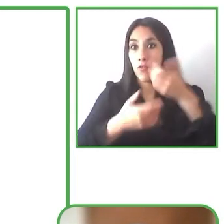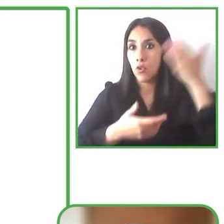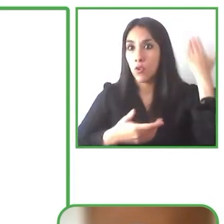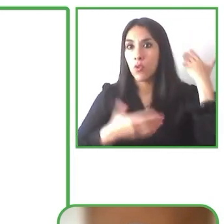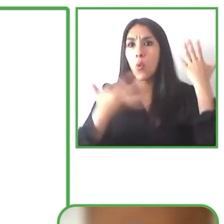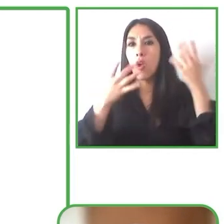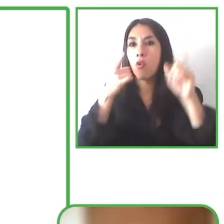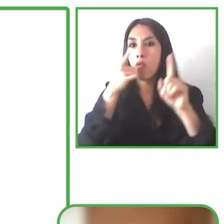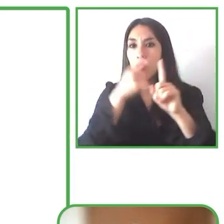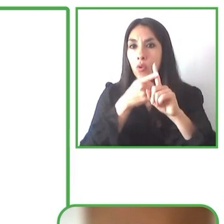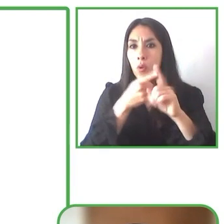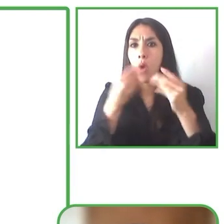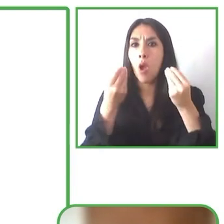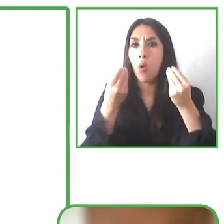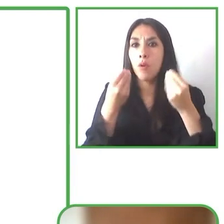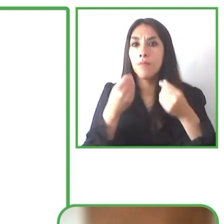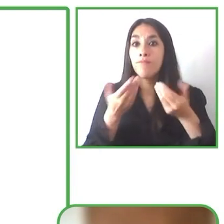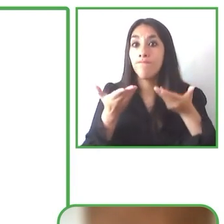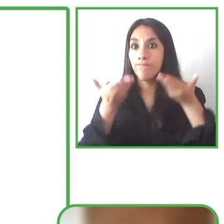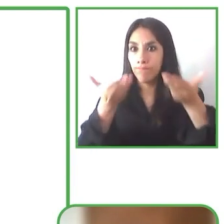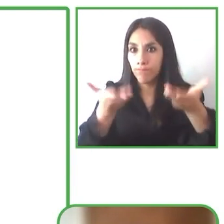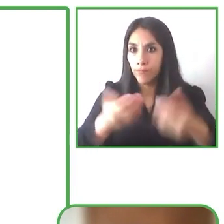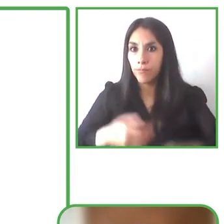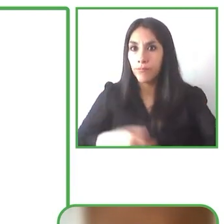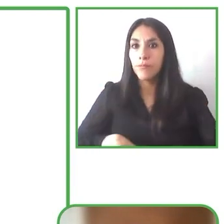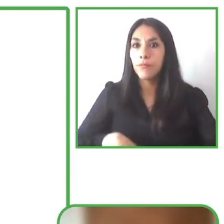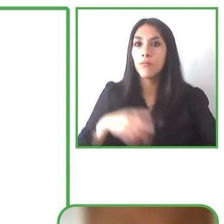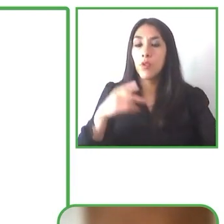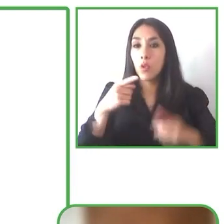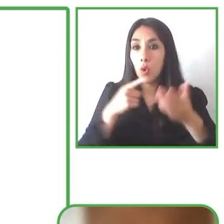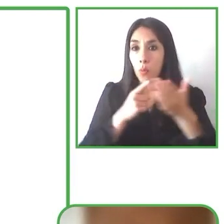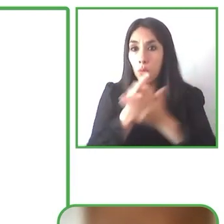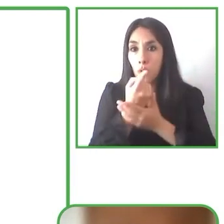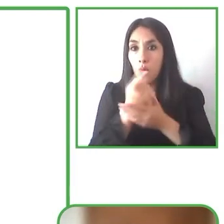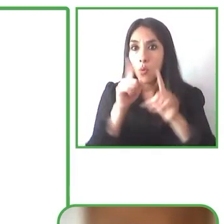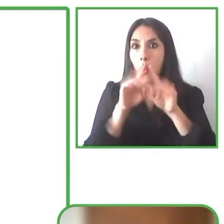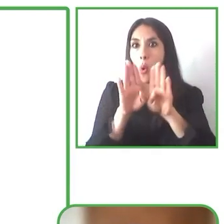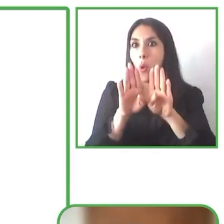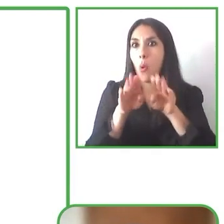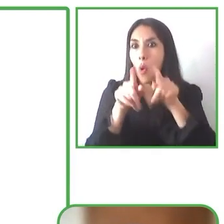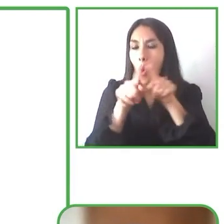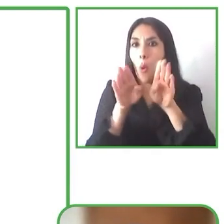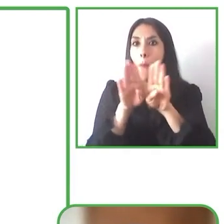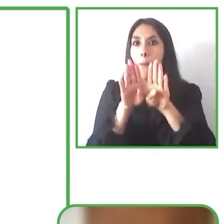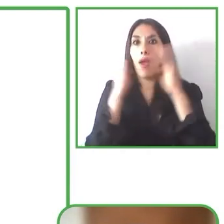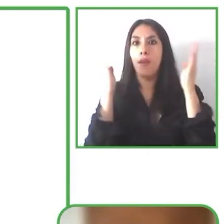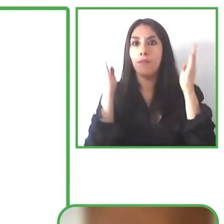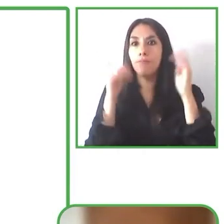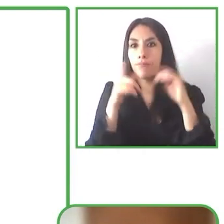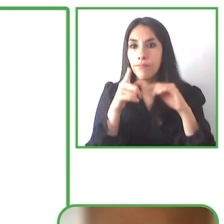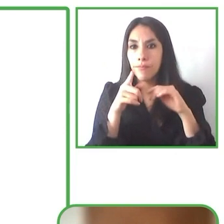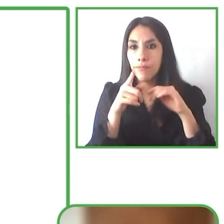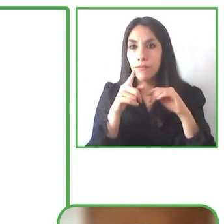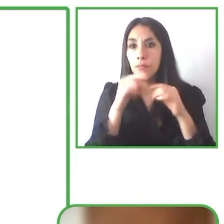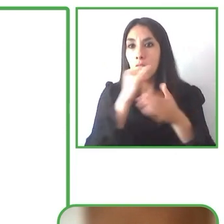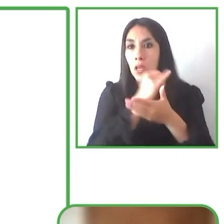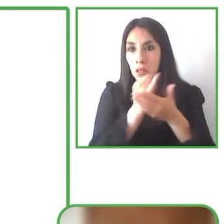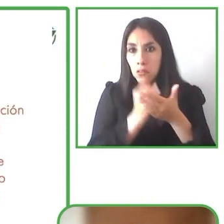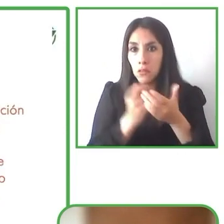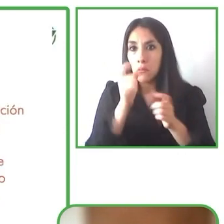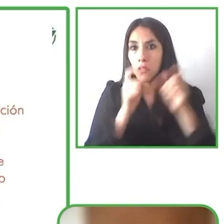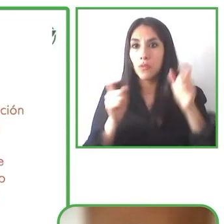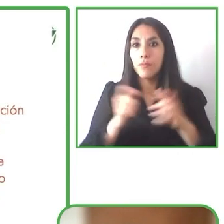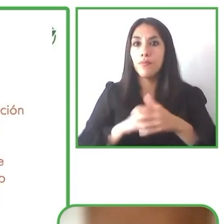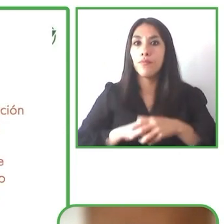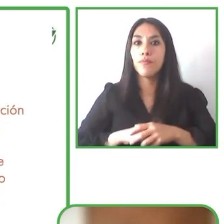brindar y abrir la oportunidad y el acceso de lo mejor del arte para todos. Este